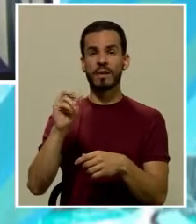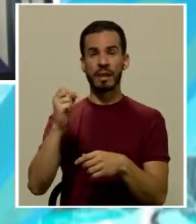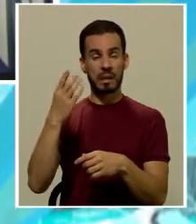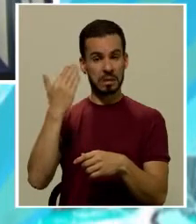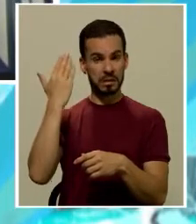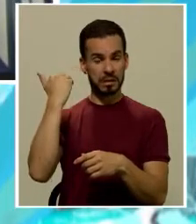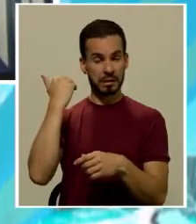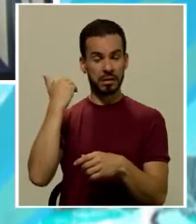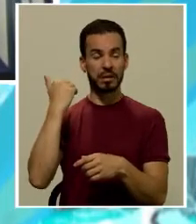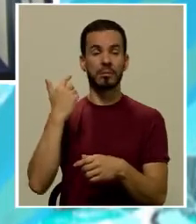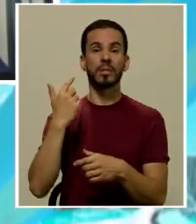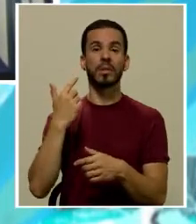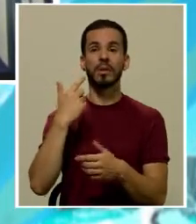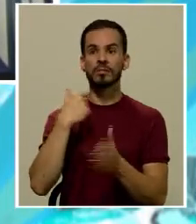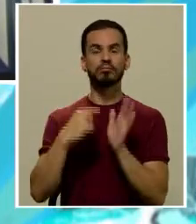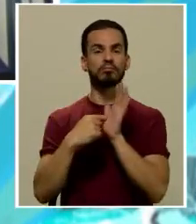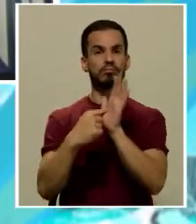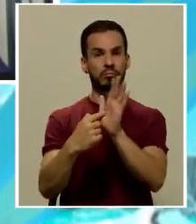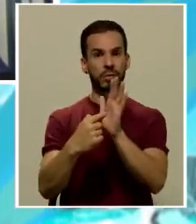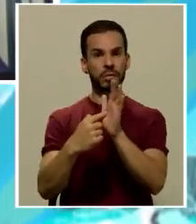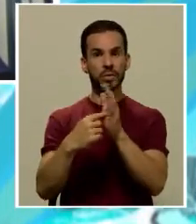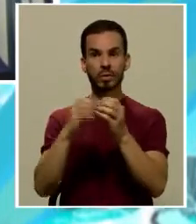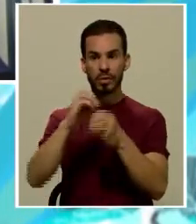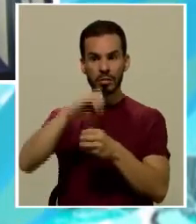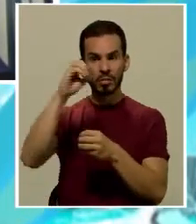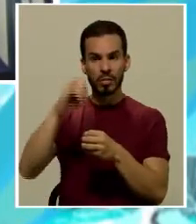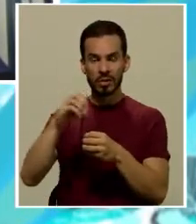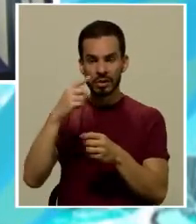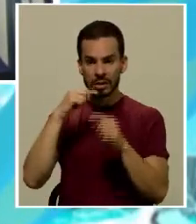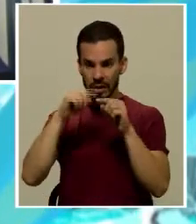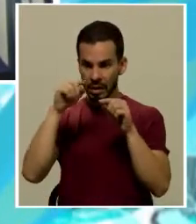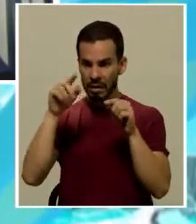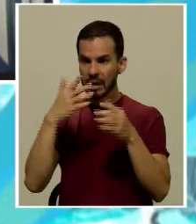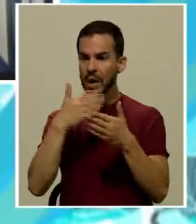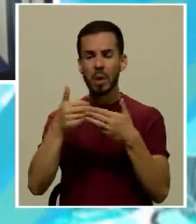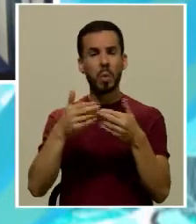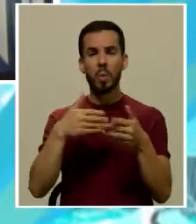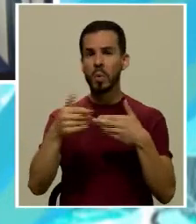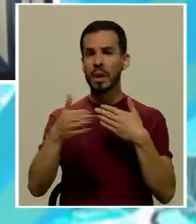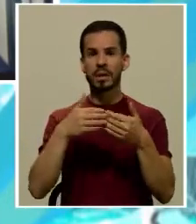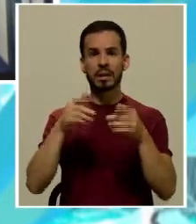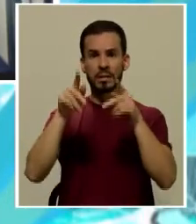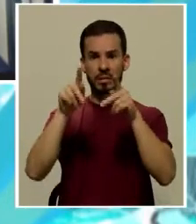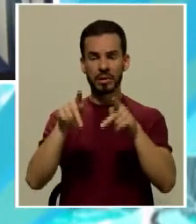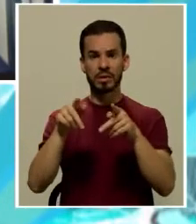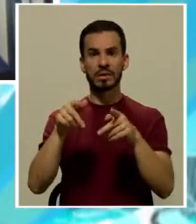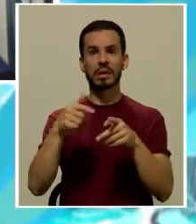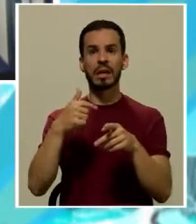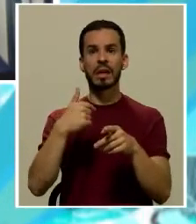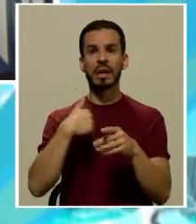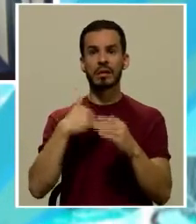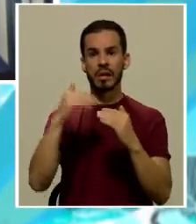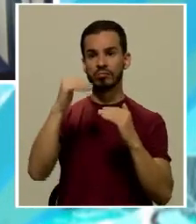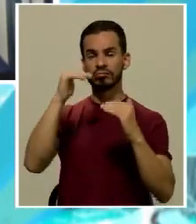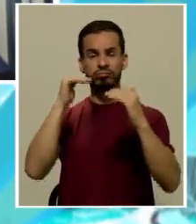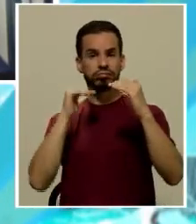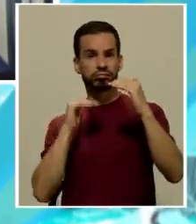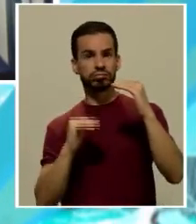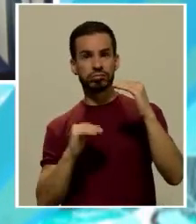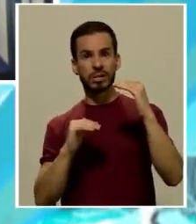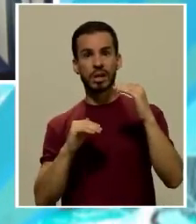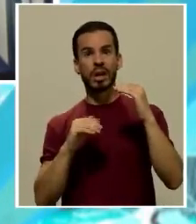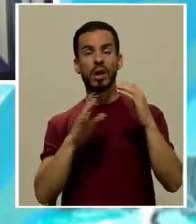tiempo demostró estadísticamente que cualquier persona tiene está en inferioridad de